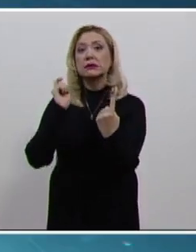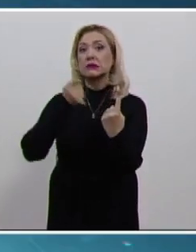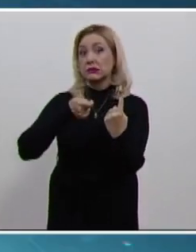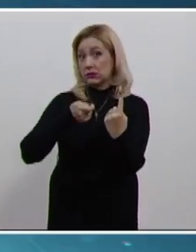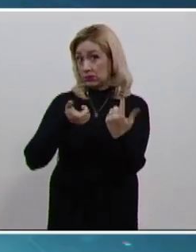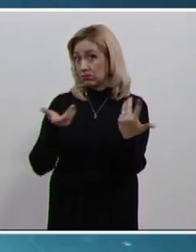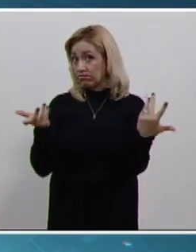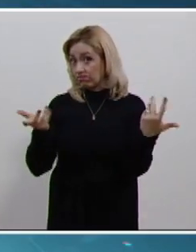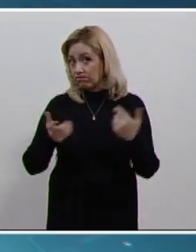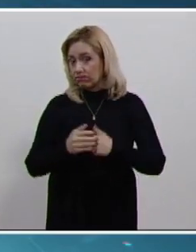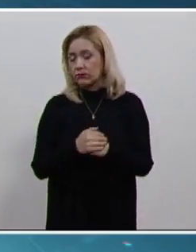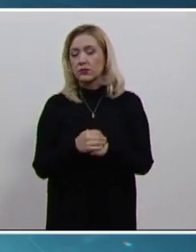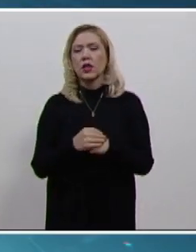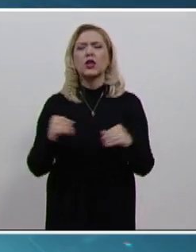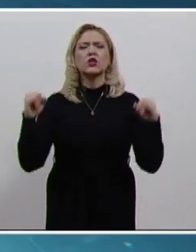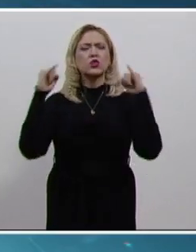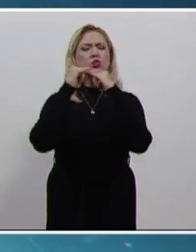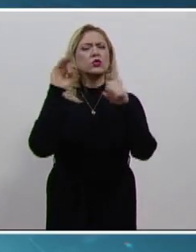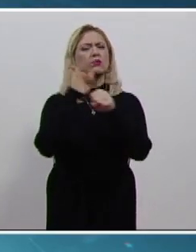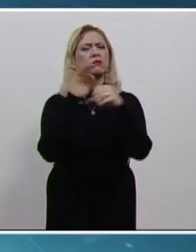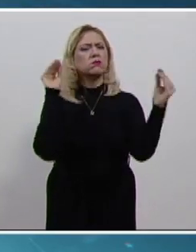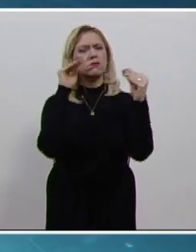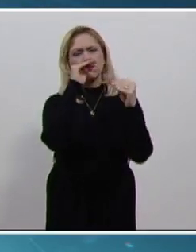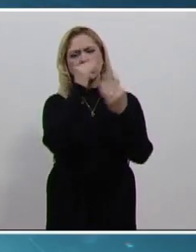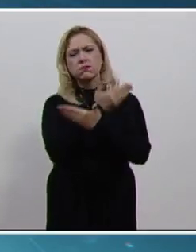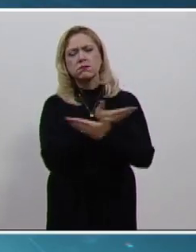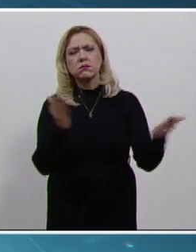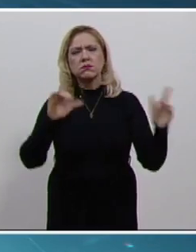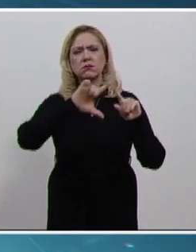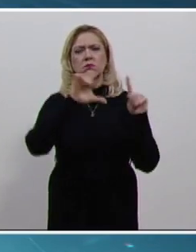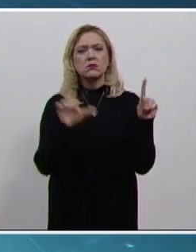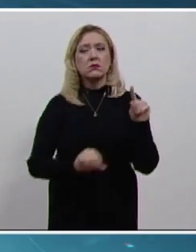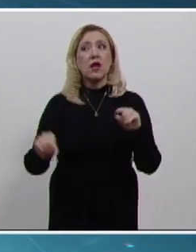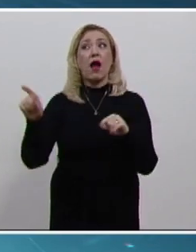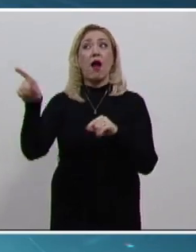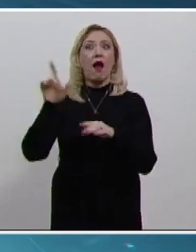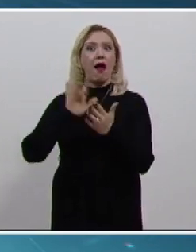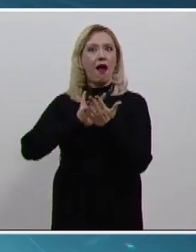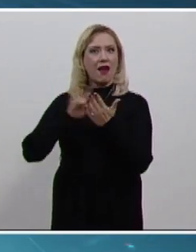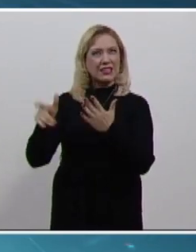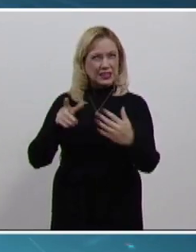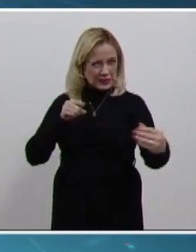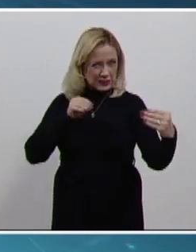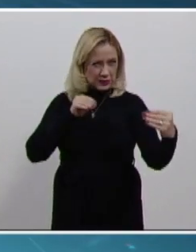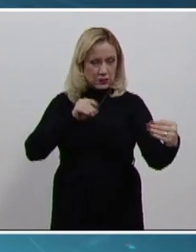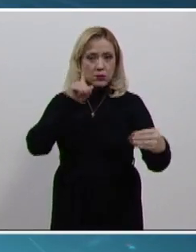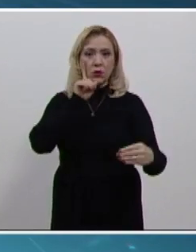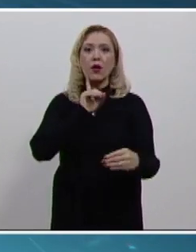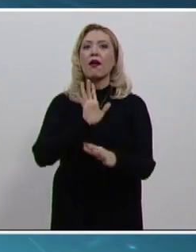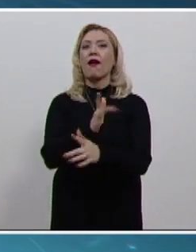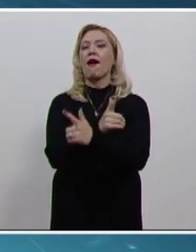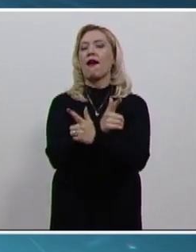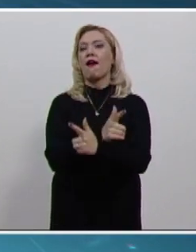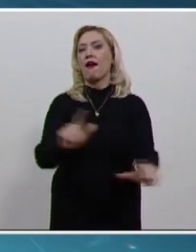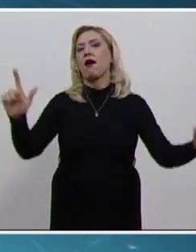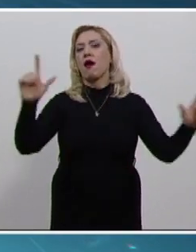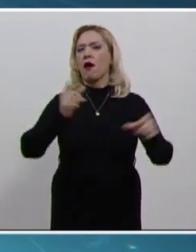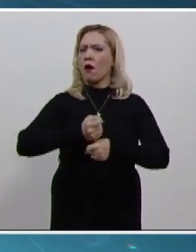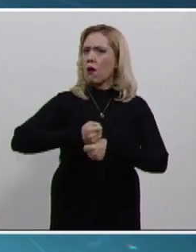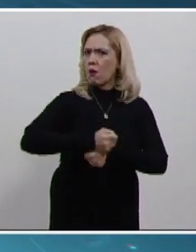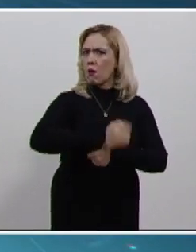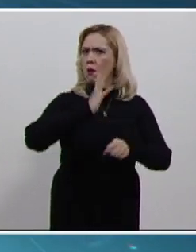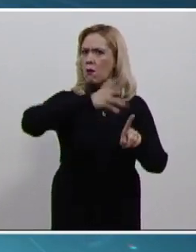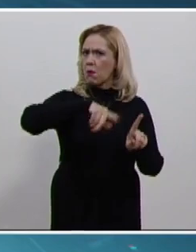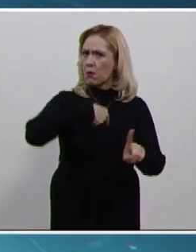La Defensoría Pública Federal logra que Tribunal de Apelación absuelva a mujer víctima de tortura sexual.